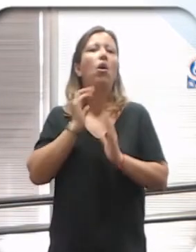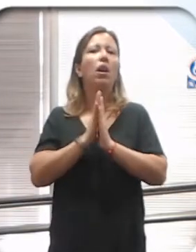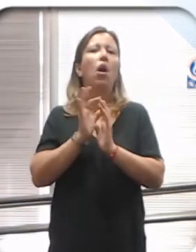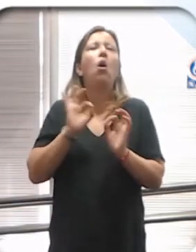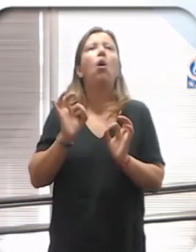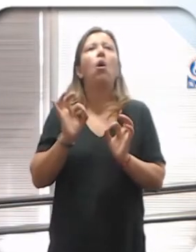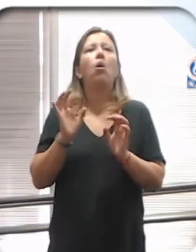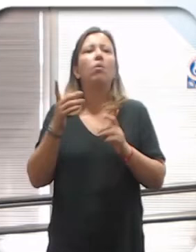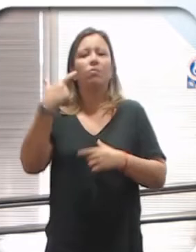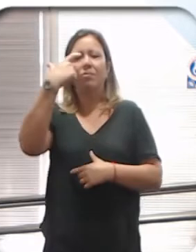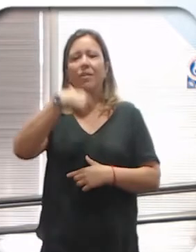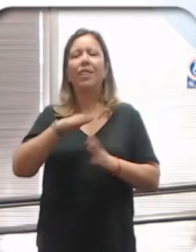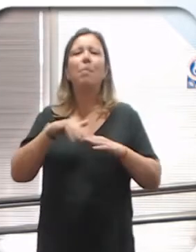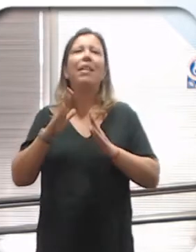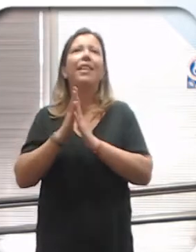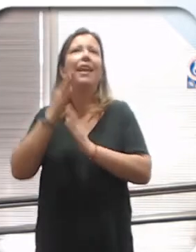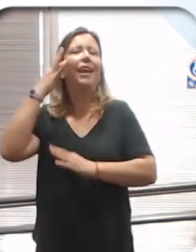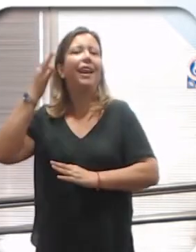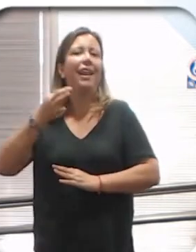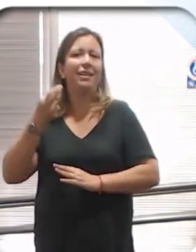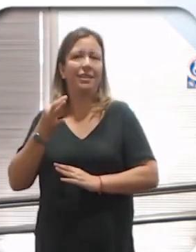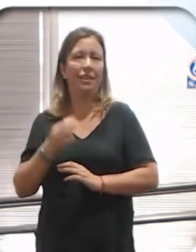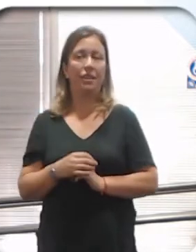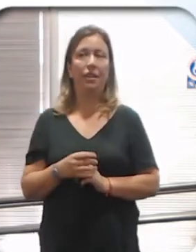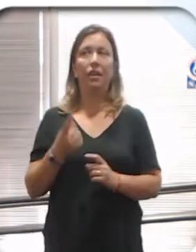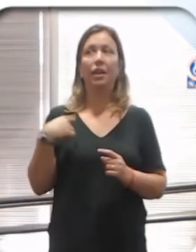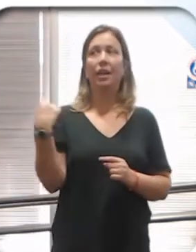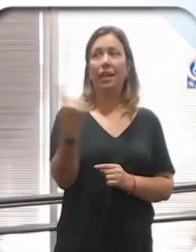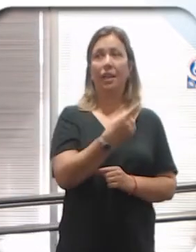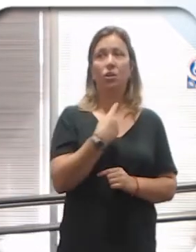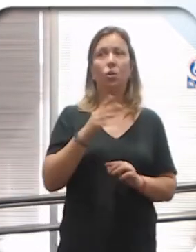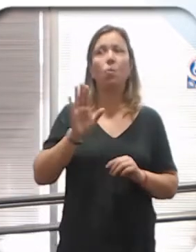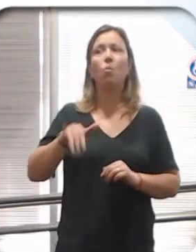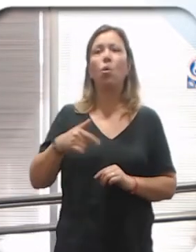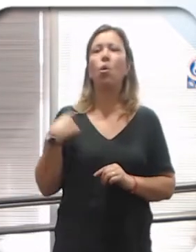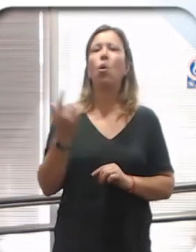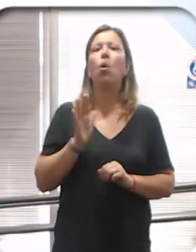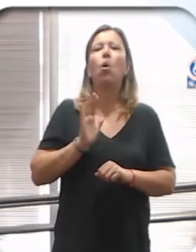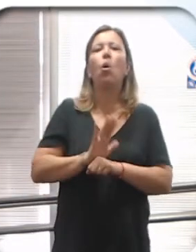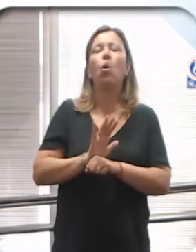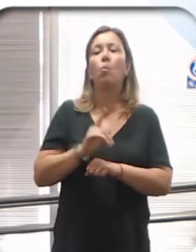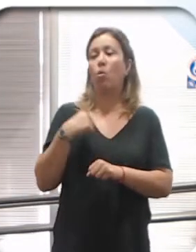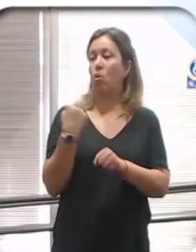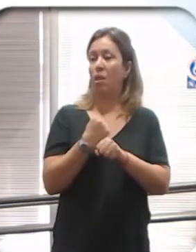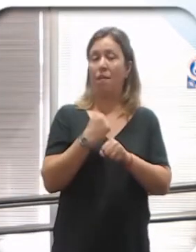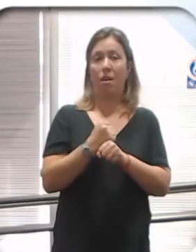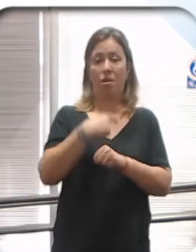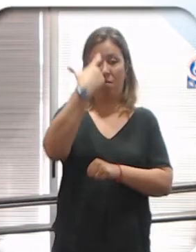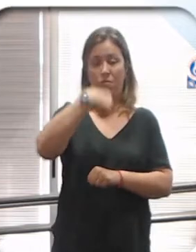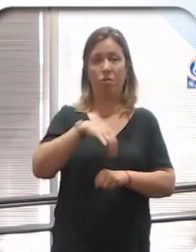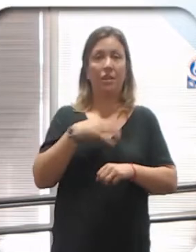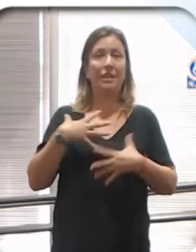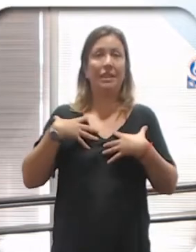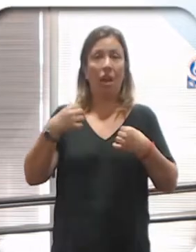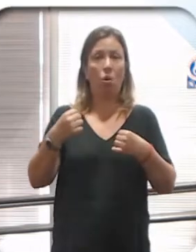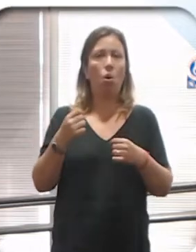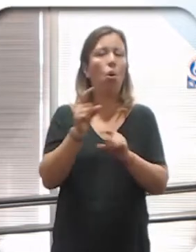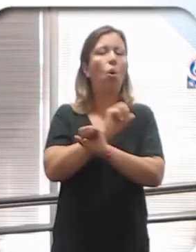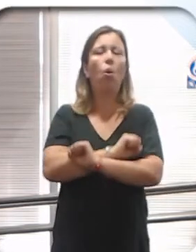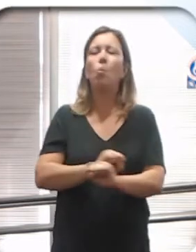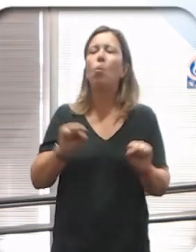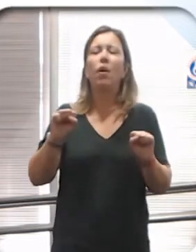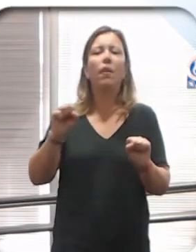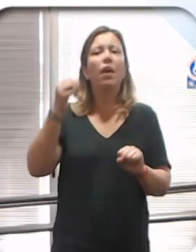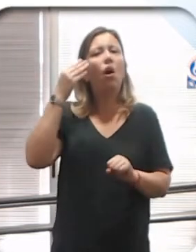espirituales. Y eso es algo que nosotros, como trabajadores de la salud, en mi caso, no nos podemos